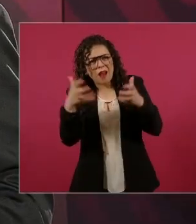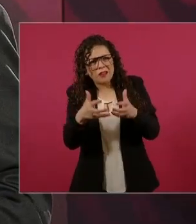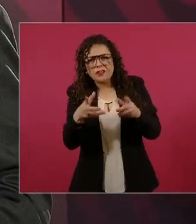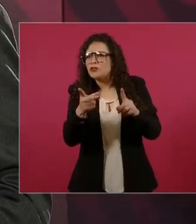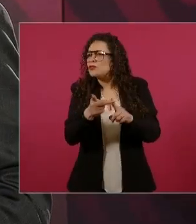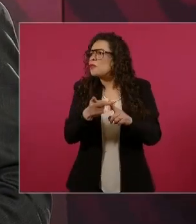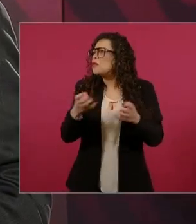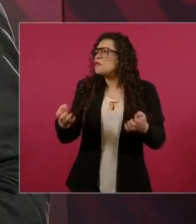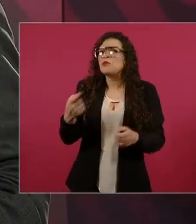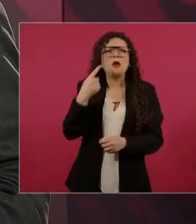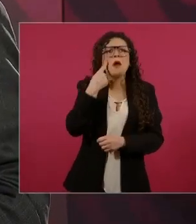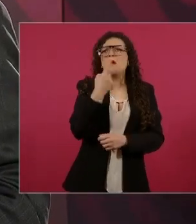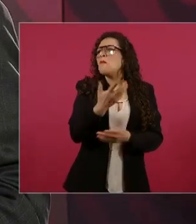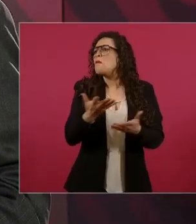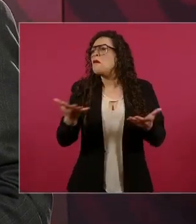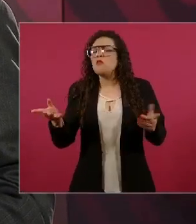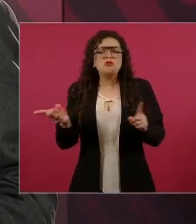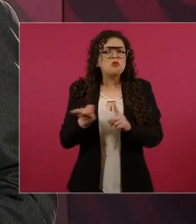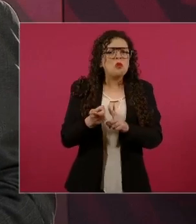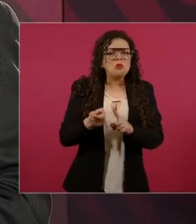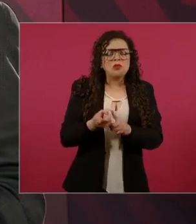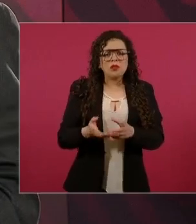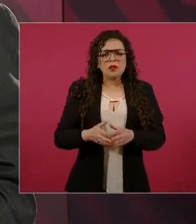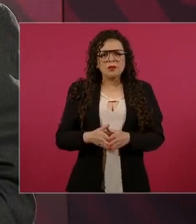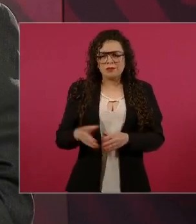conservadores.